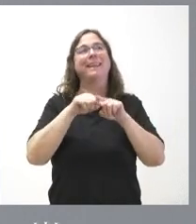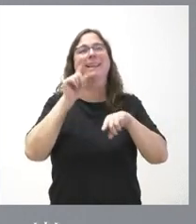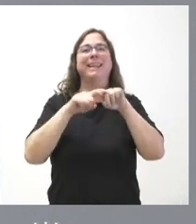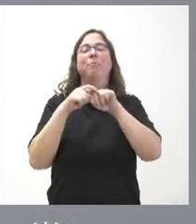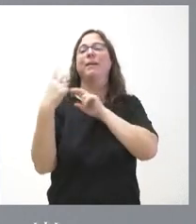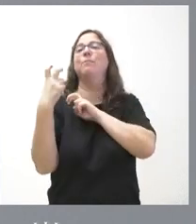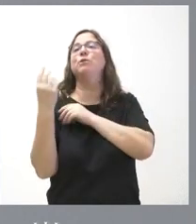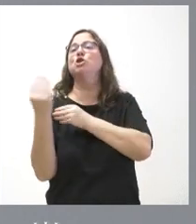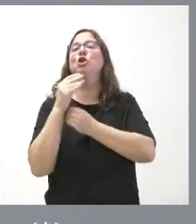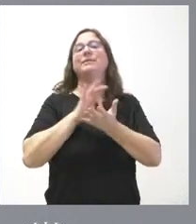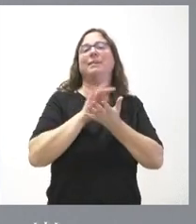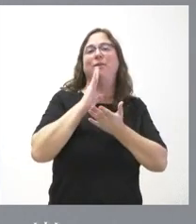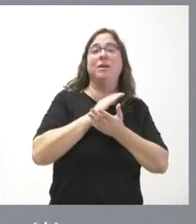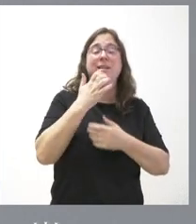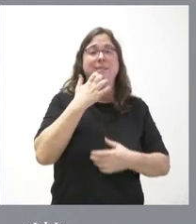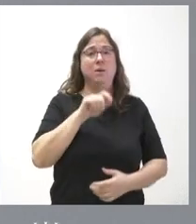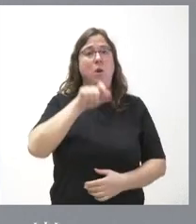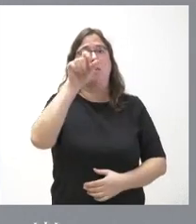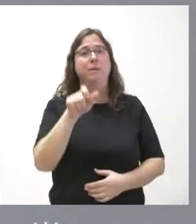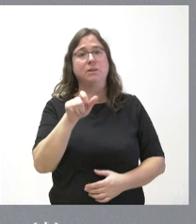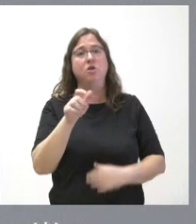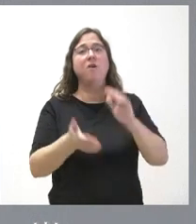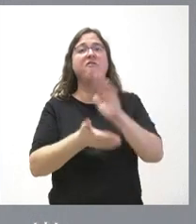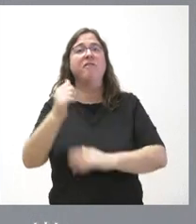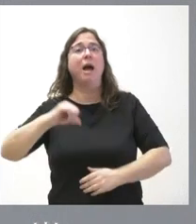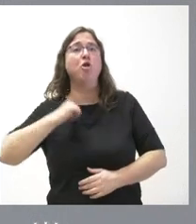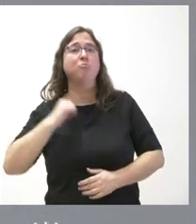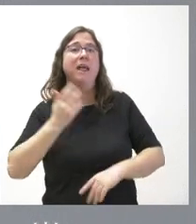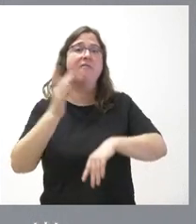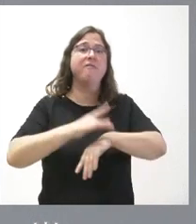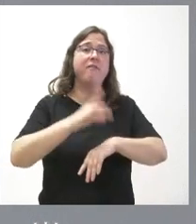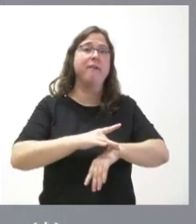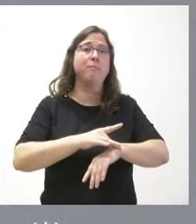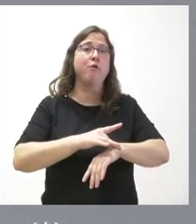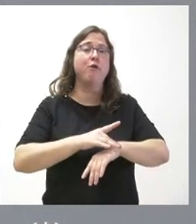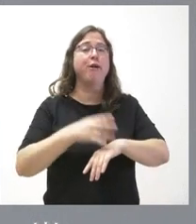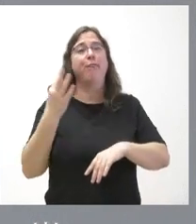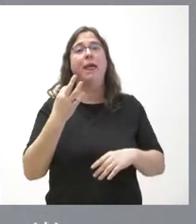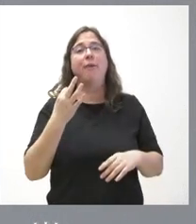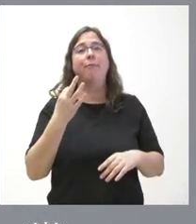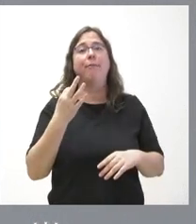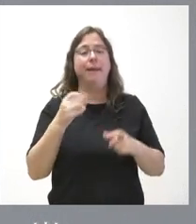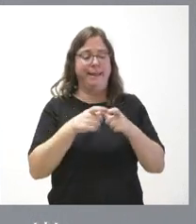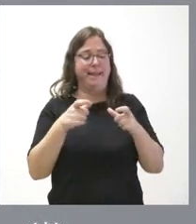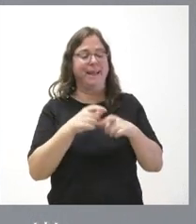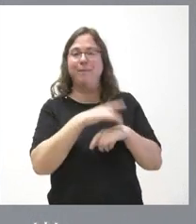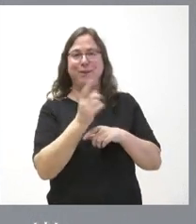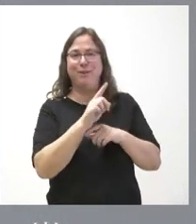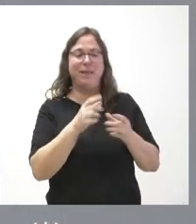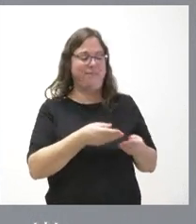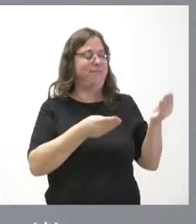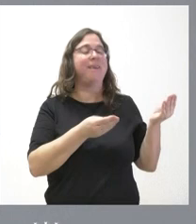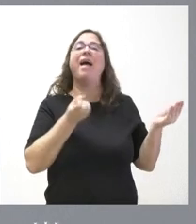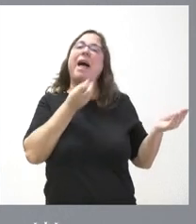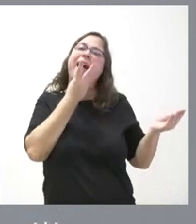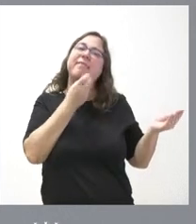y no sé si piensa que cuando una persona va a un hospital porque tiene una enfermedad tiene que llevar no la tarjeta sanitaria sino la